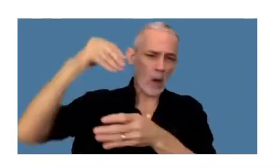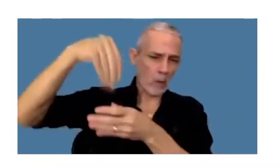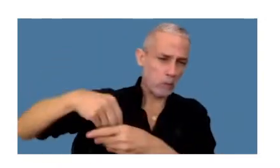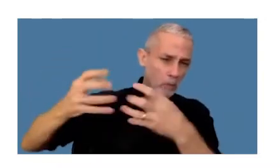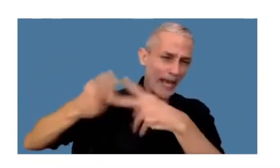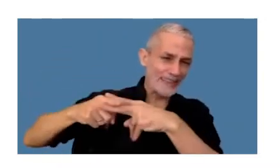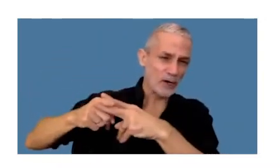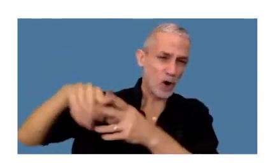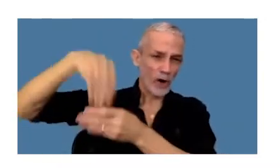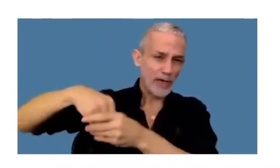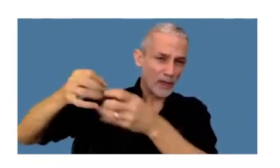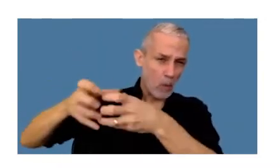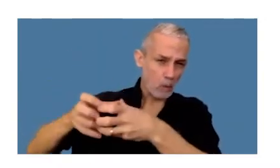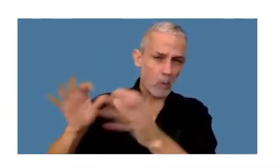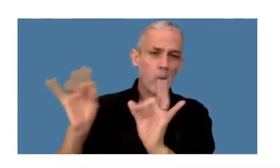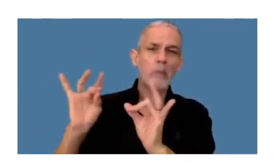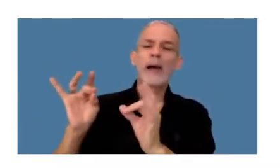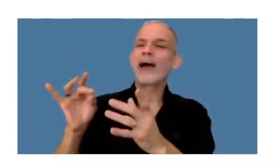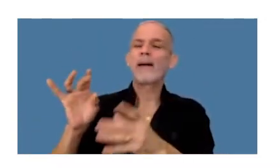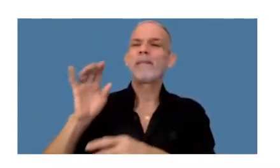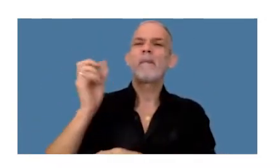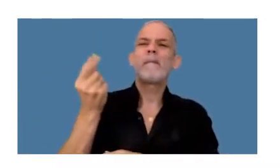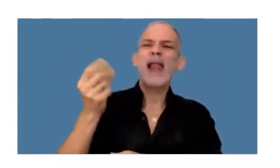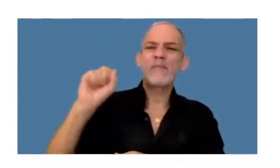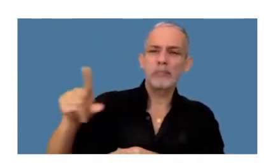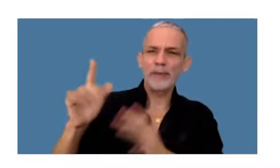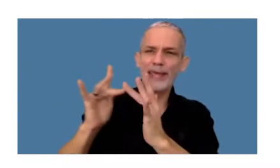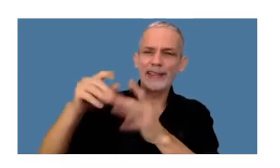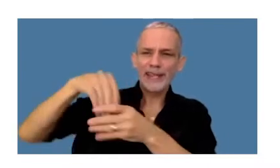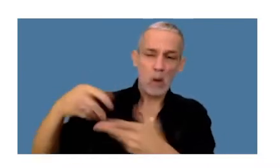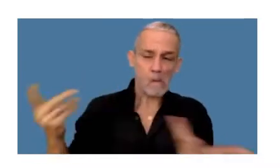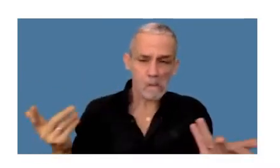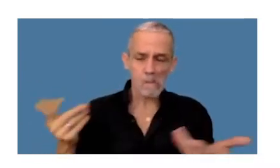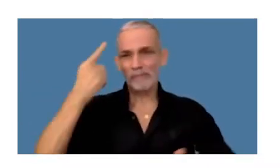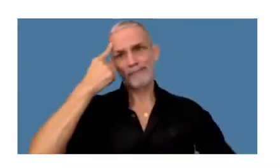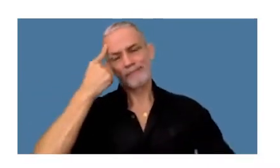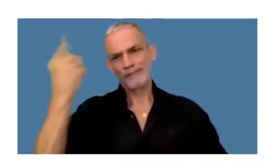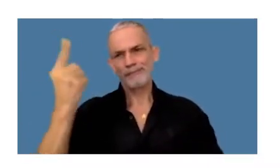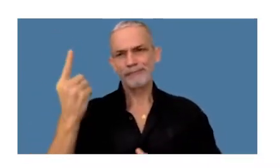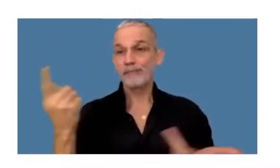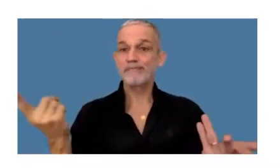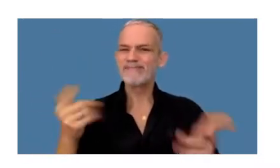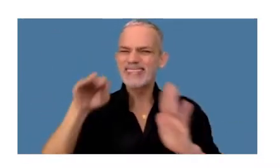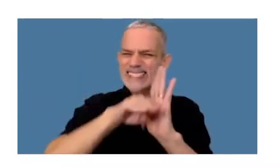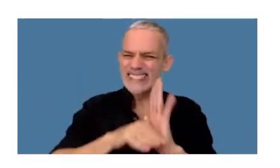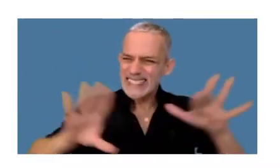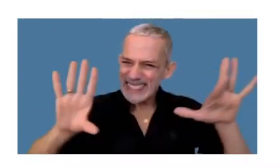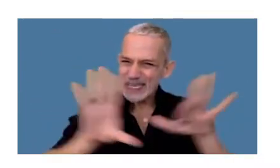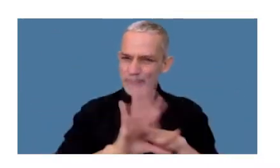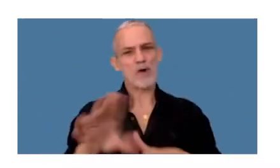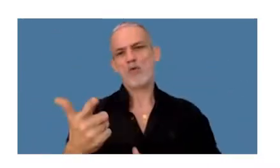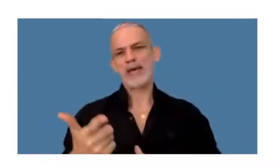la tecnología que subyace a las criptomonedas establece un criterio que no es del todo exacto